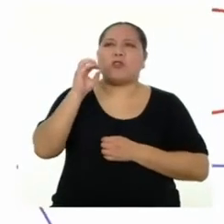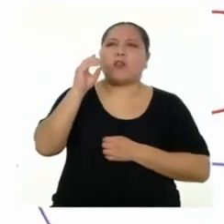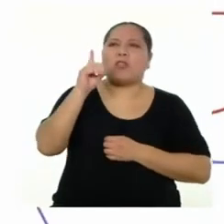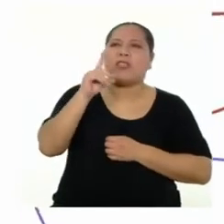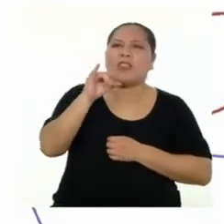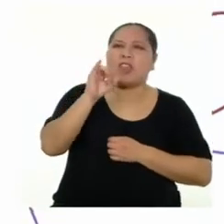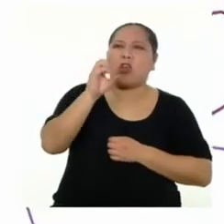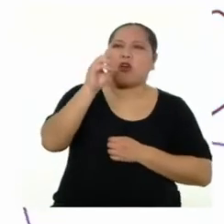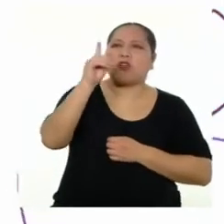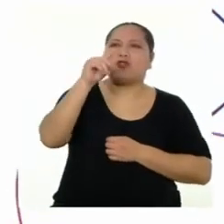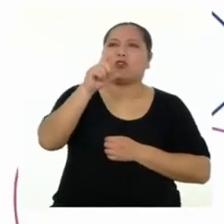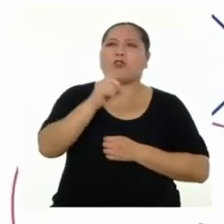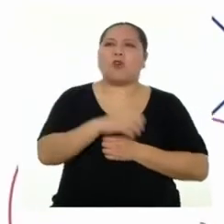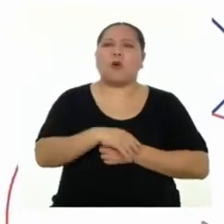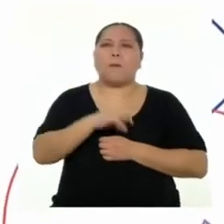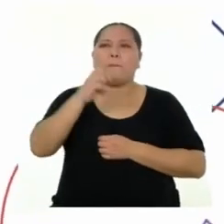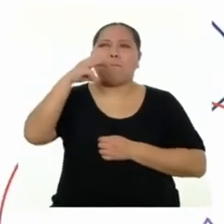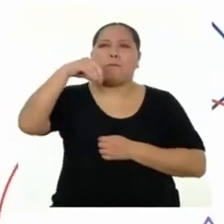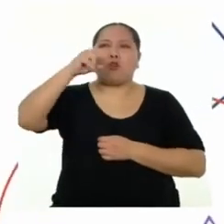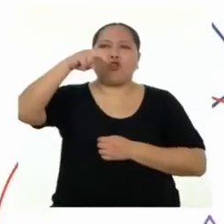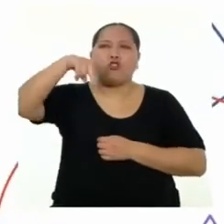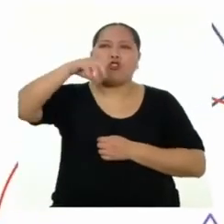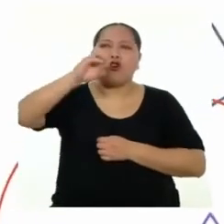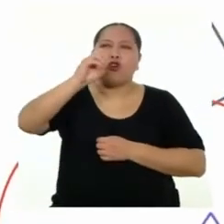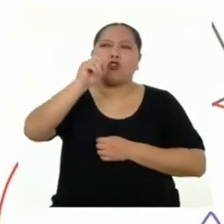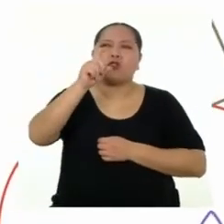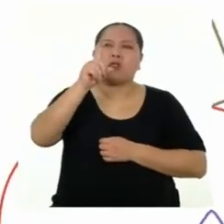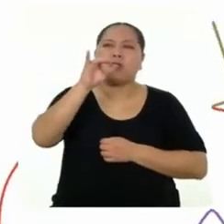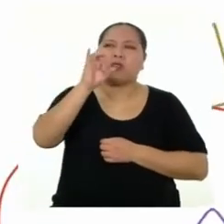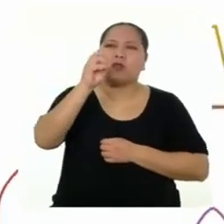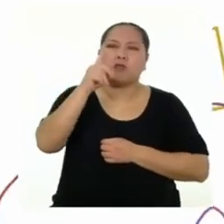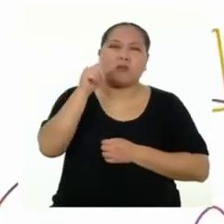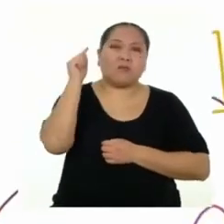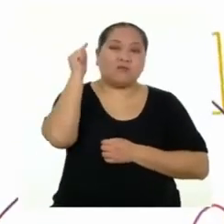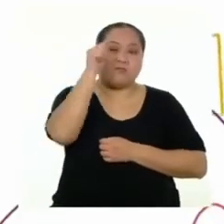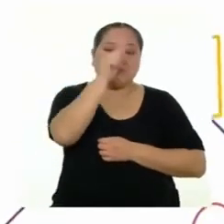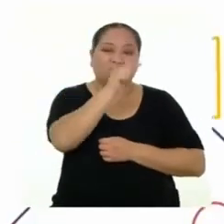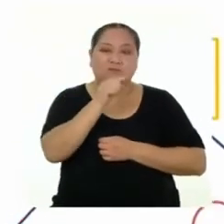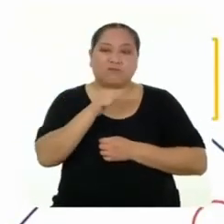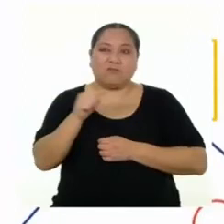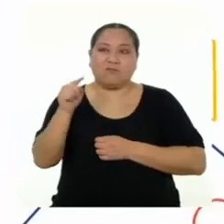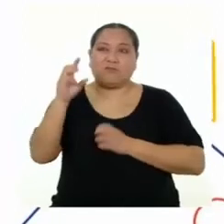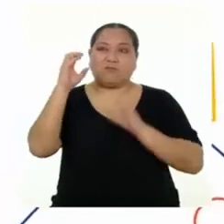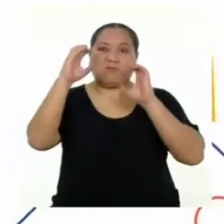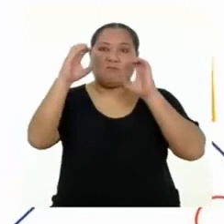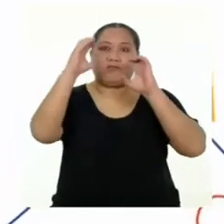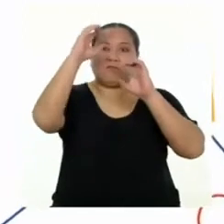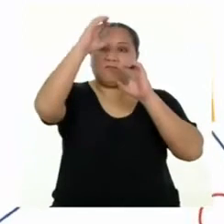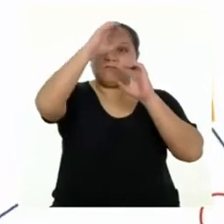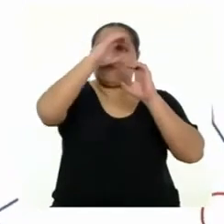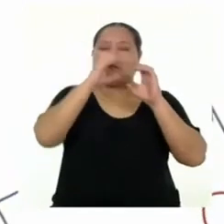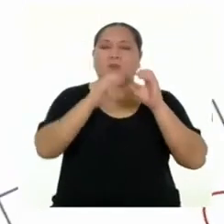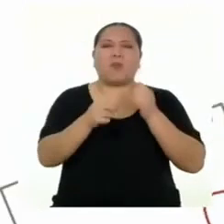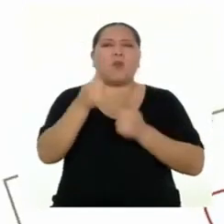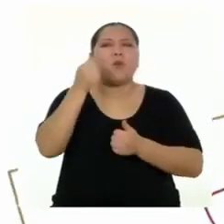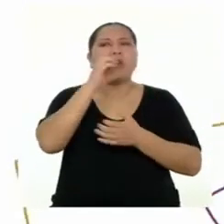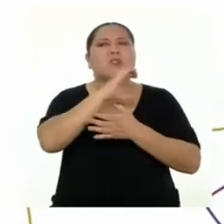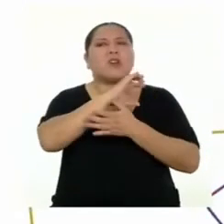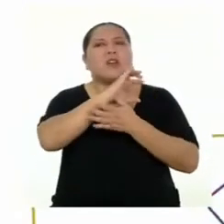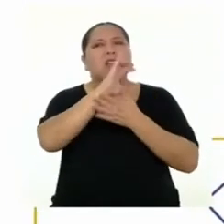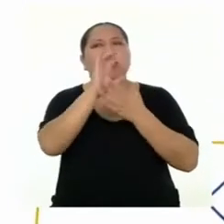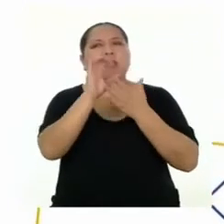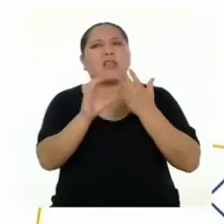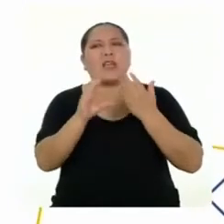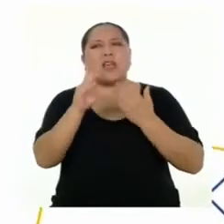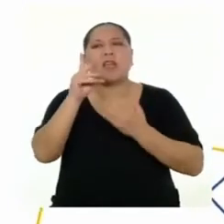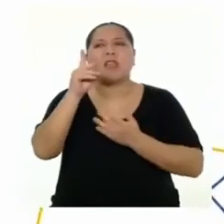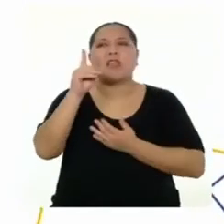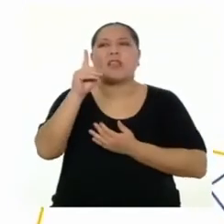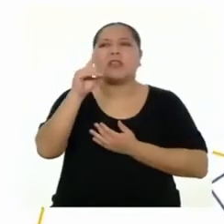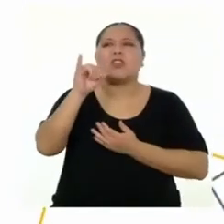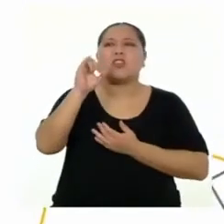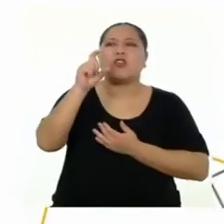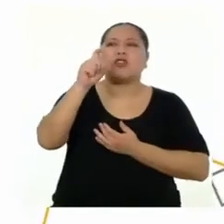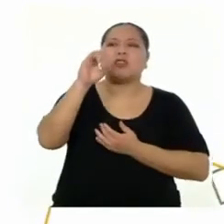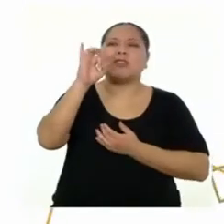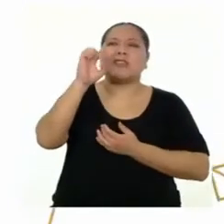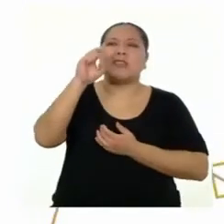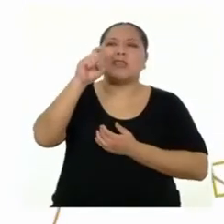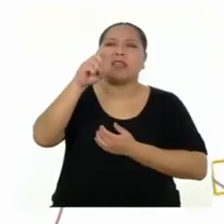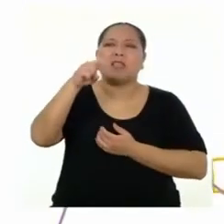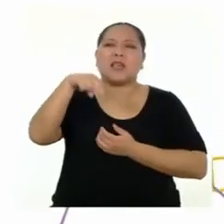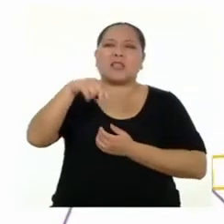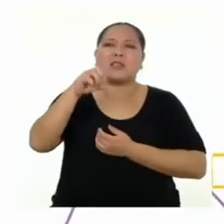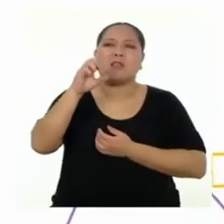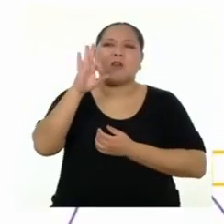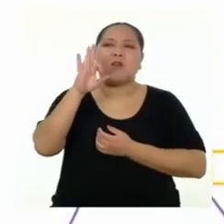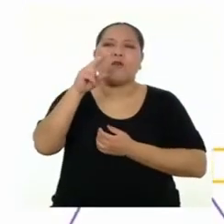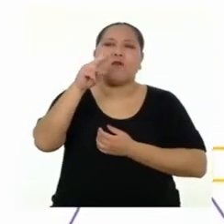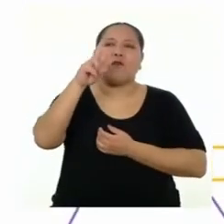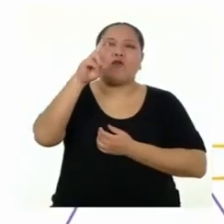óxido de azufre, monóxido de carbono. ¡Eso es! ¿Y qué características tienen las dioxinas y furanos? ¿Qué